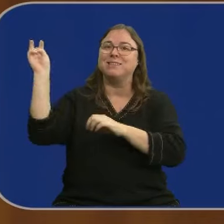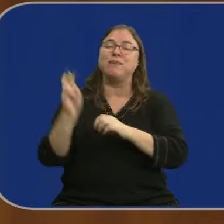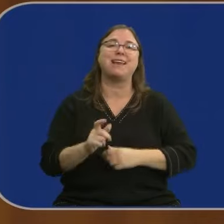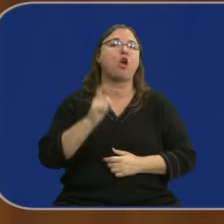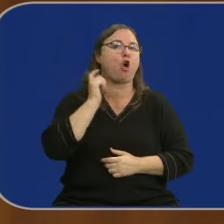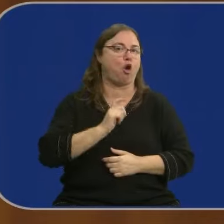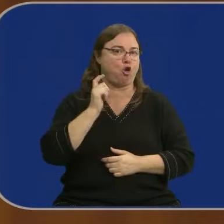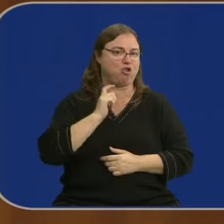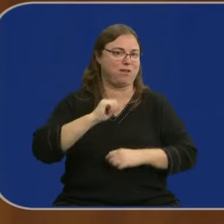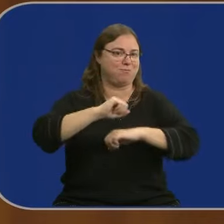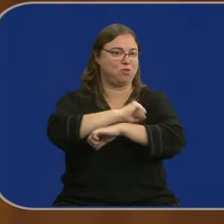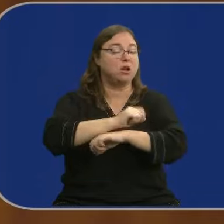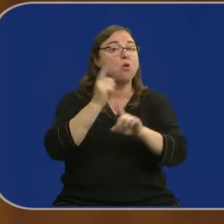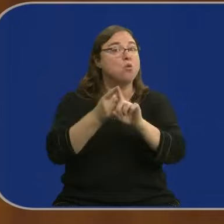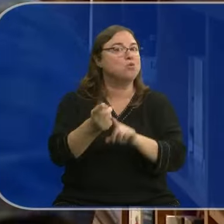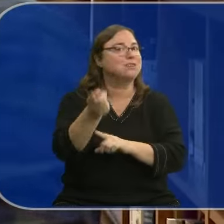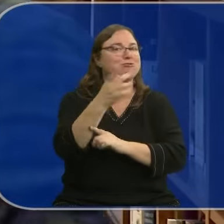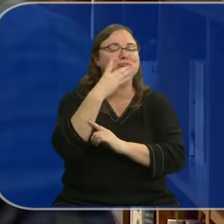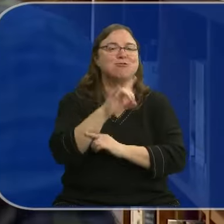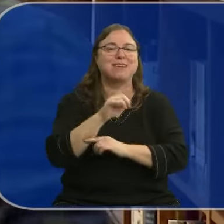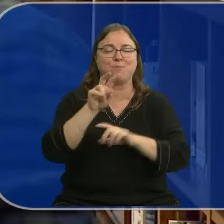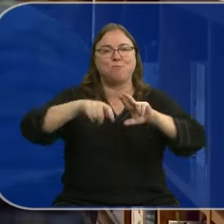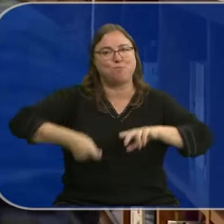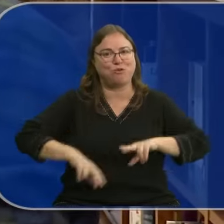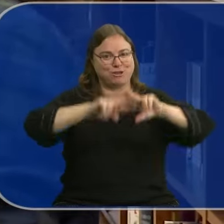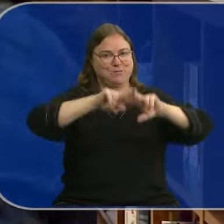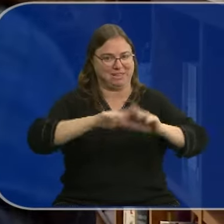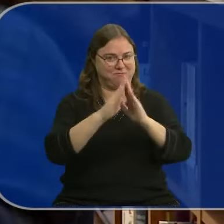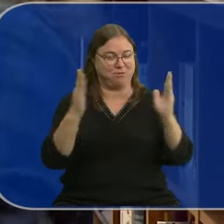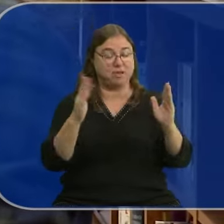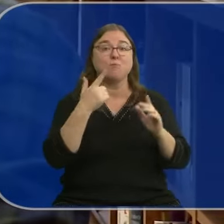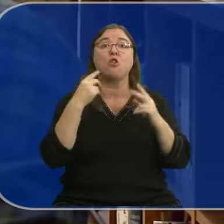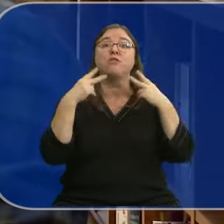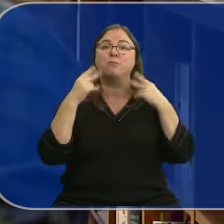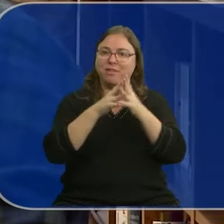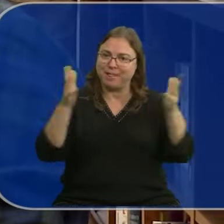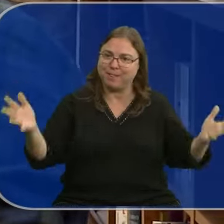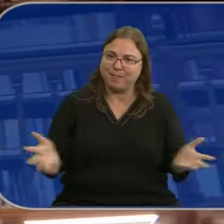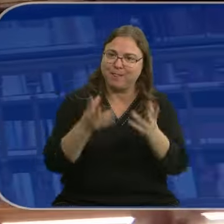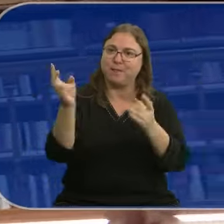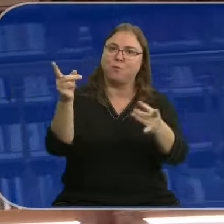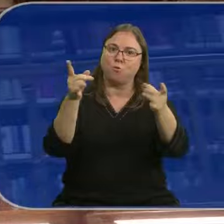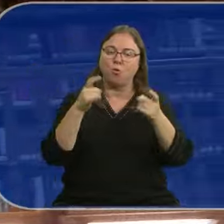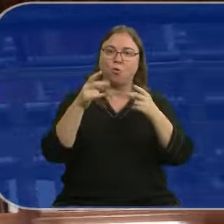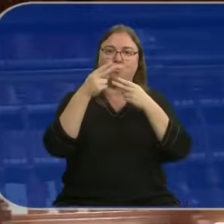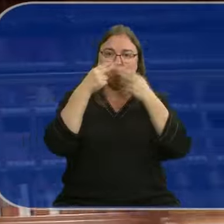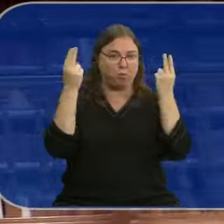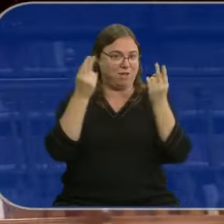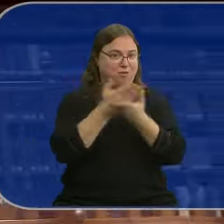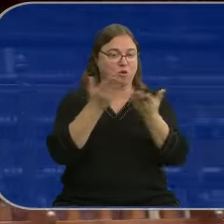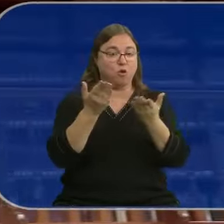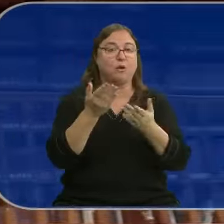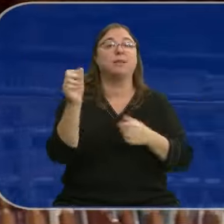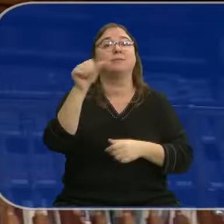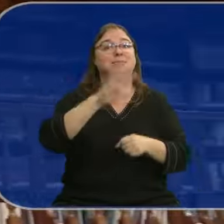Oña, pero tan solo la utilizan los investigadores. Por ese motivo la Diputación quiere potenciar su uso al público en general y abrirá también